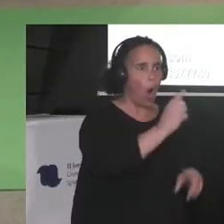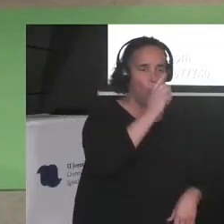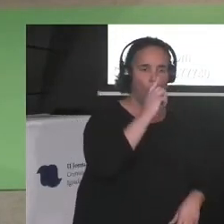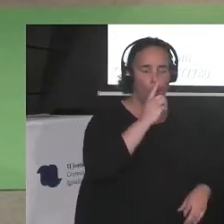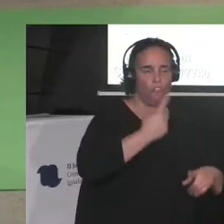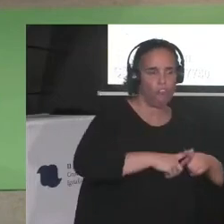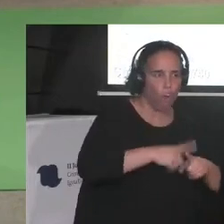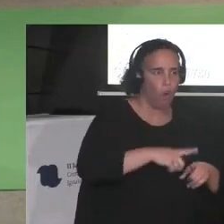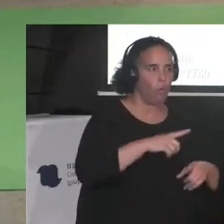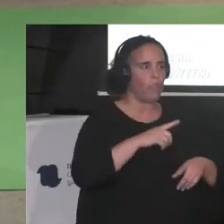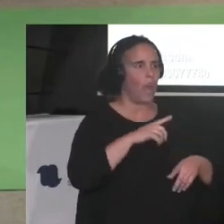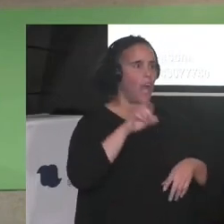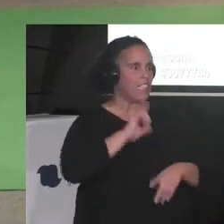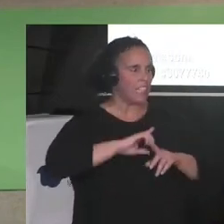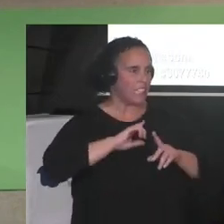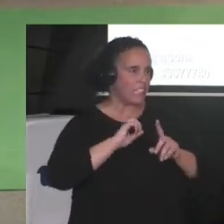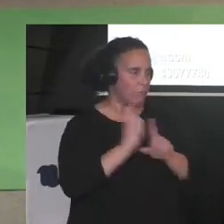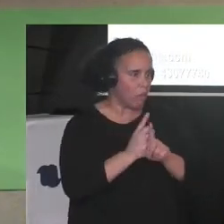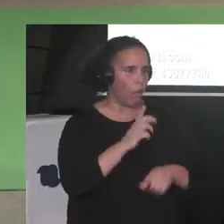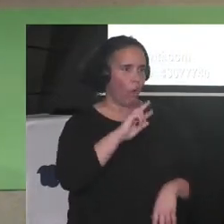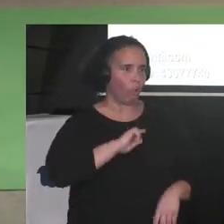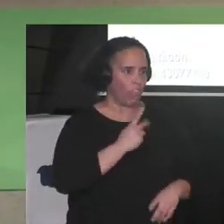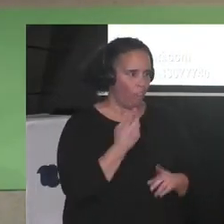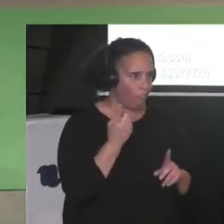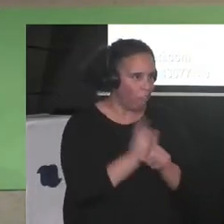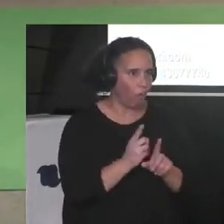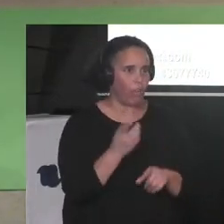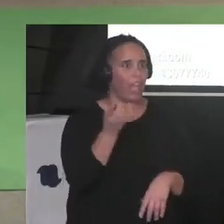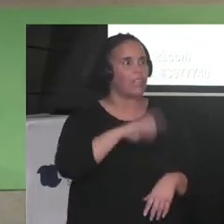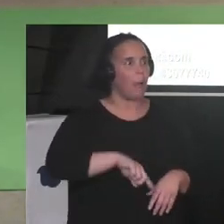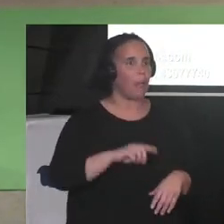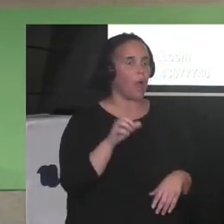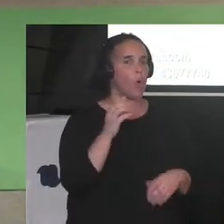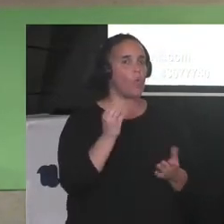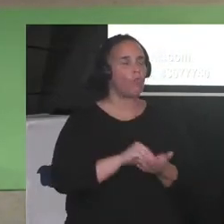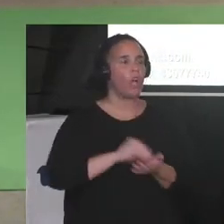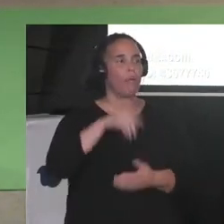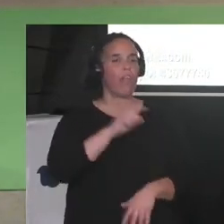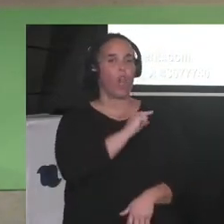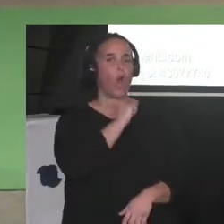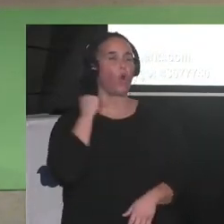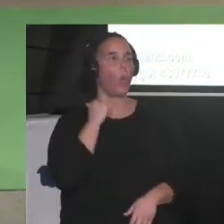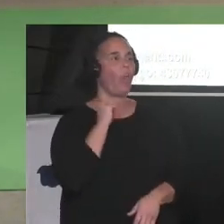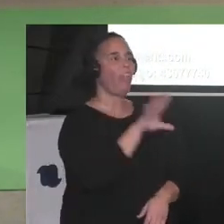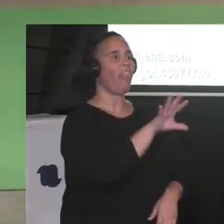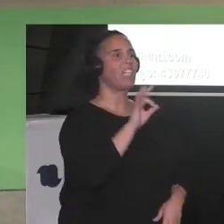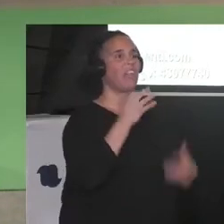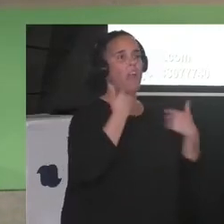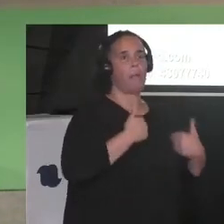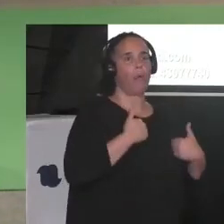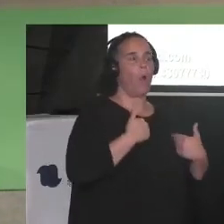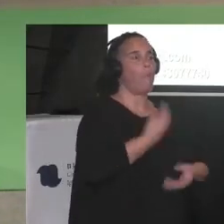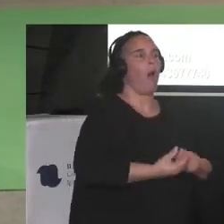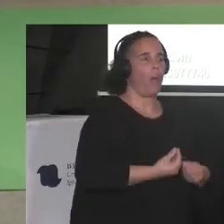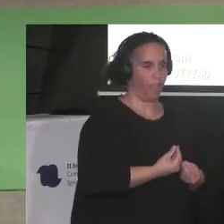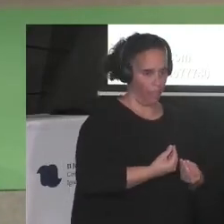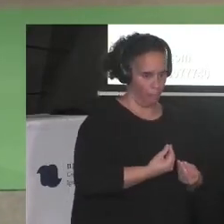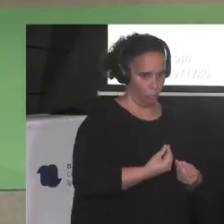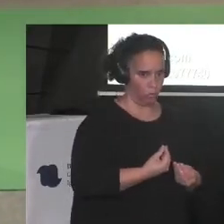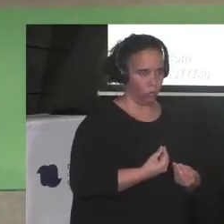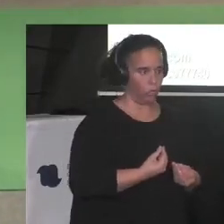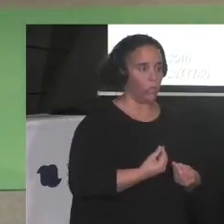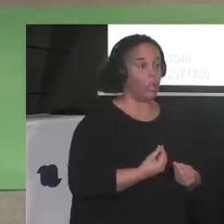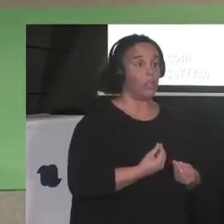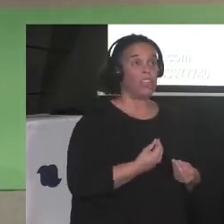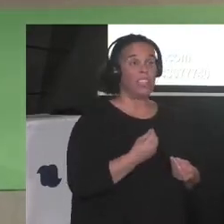y diputados decidiendo sobre nuestros cuerpos. Han pasado siete años desde que escribí ese artículo